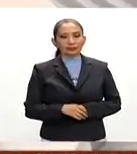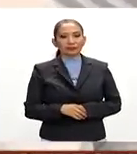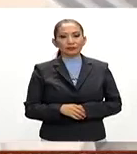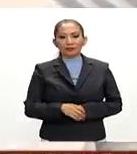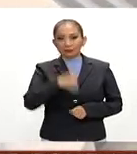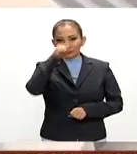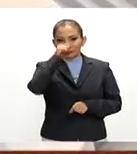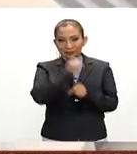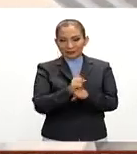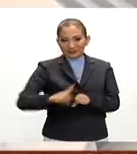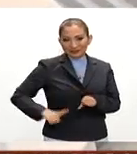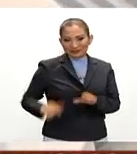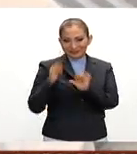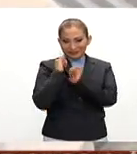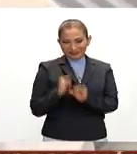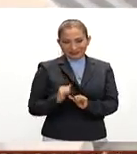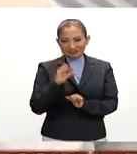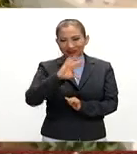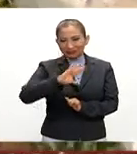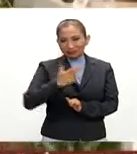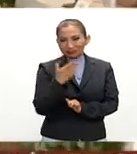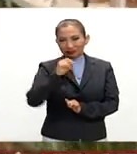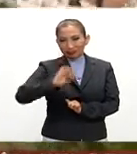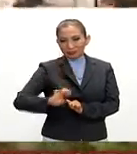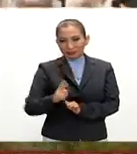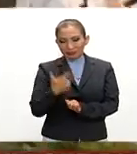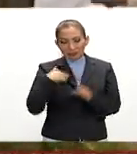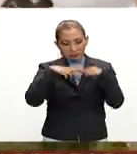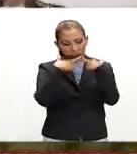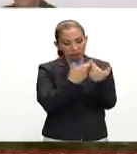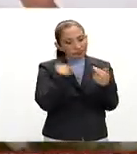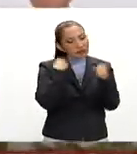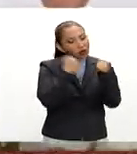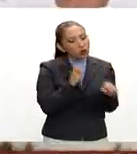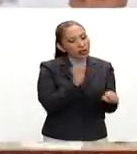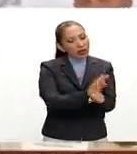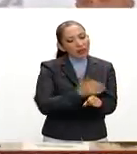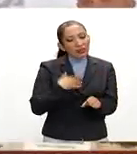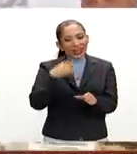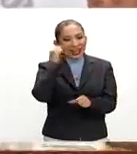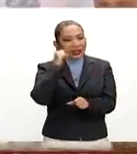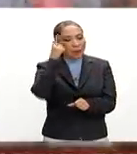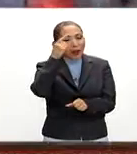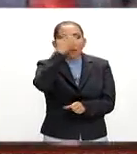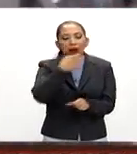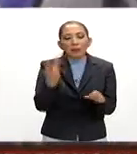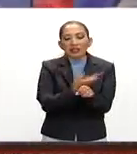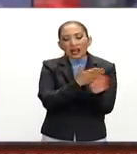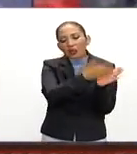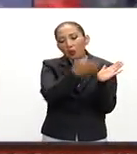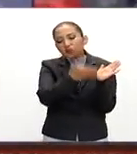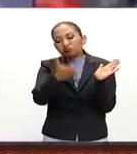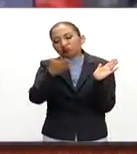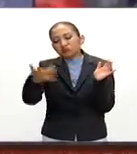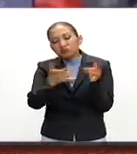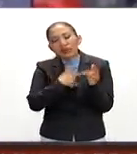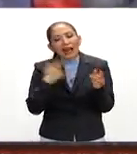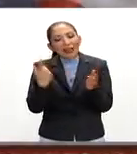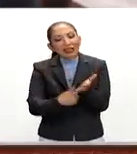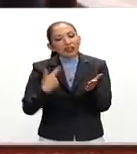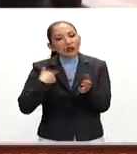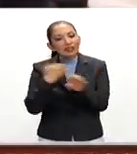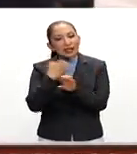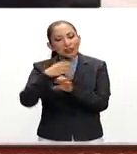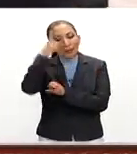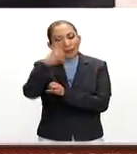El secretario de Gobernación, Miguel Ángel Osorio Chong, encabezó la reunión de seguridad Guerrero para evaluar las acciones que se llevan a cabo en esta entidad